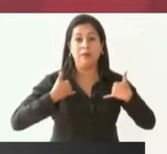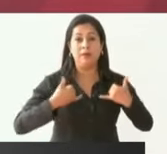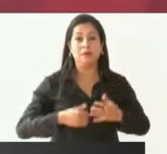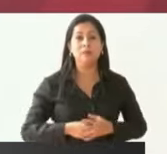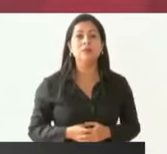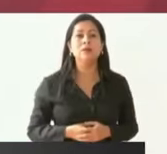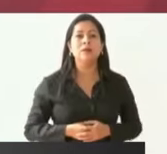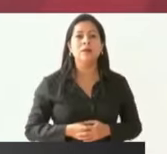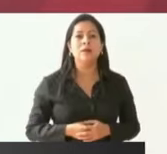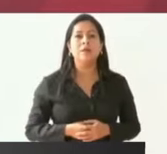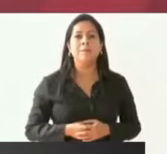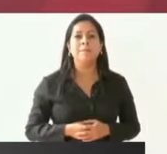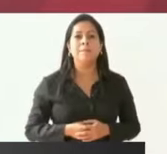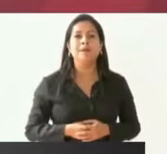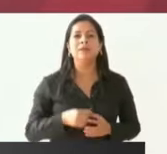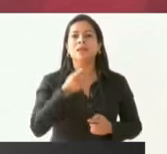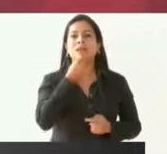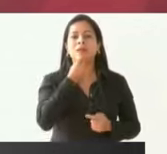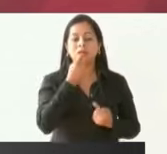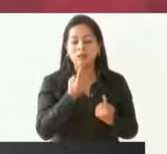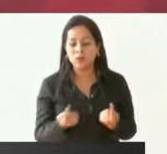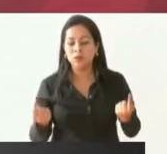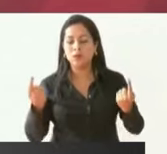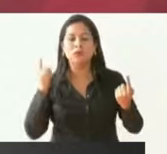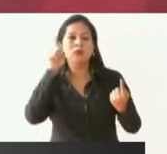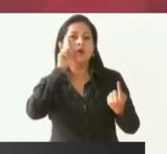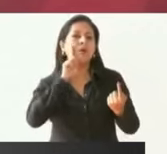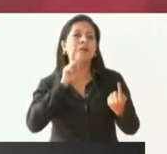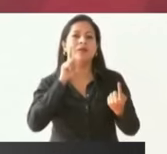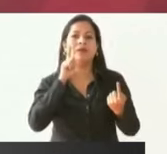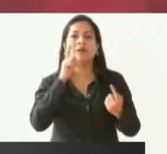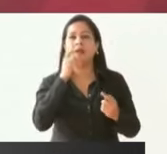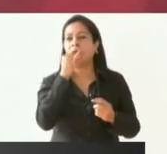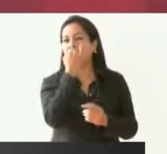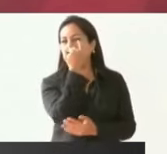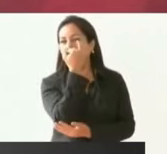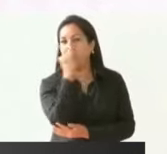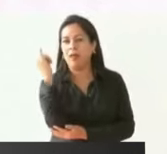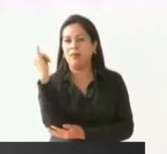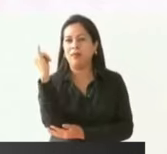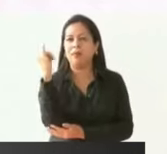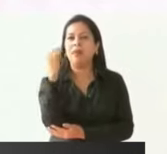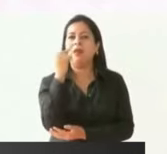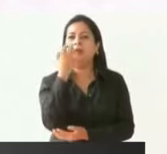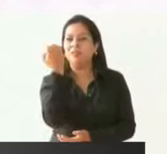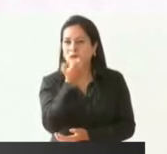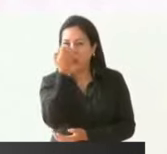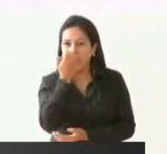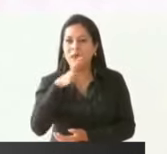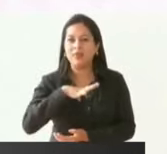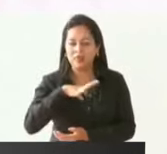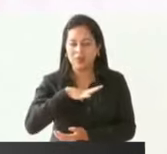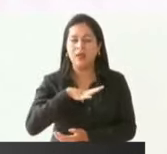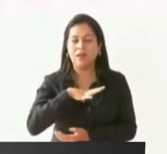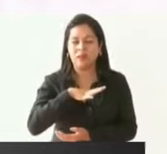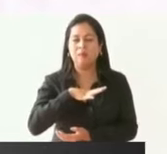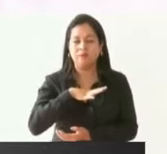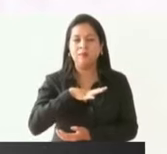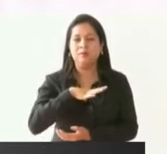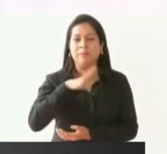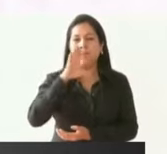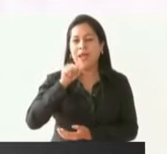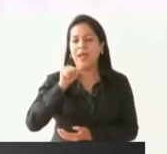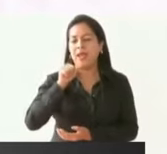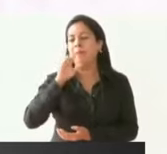más que nada niñas, niños de preescolar, primaria y secundaria tienen beca y